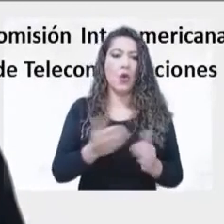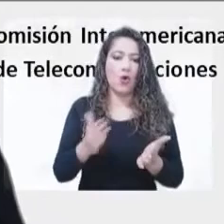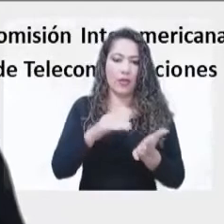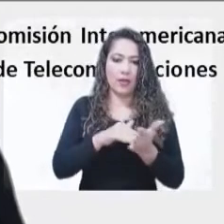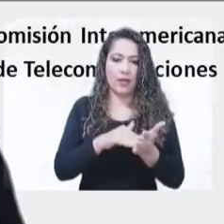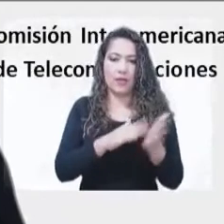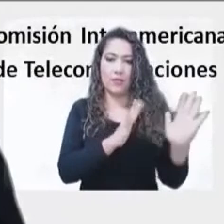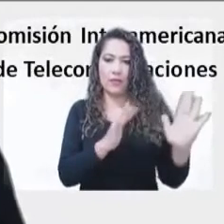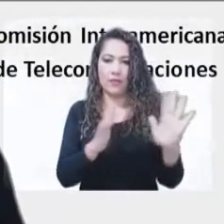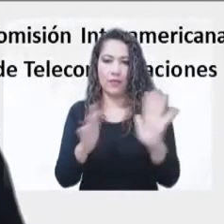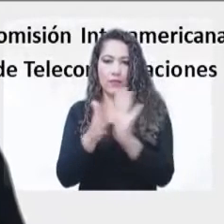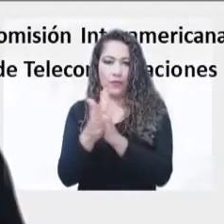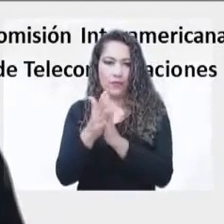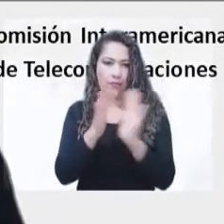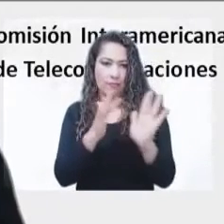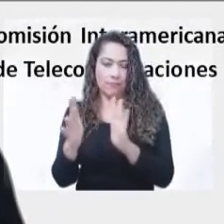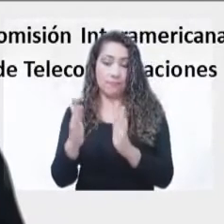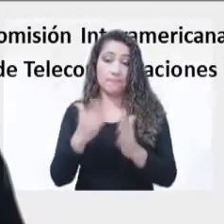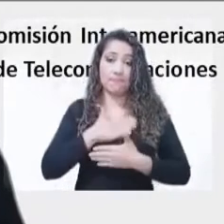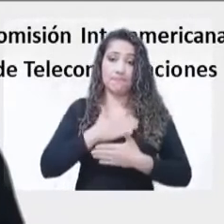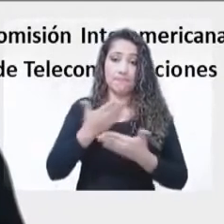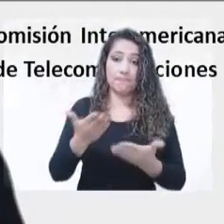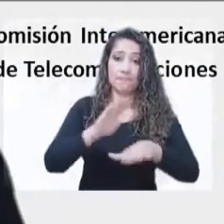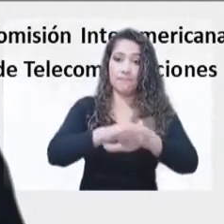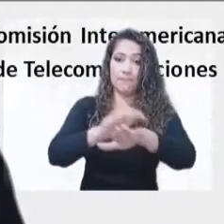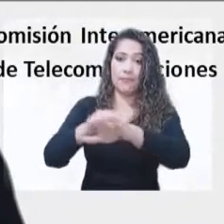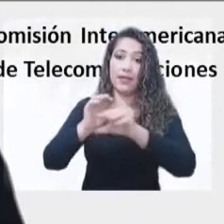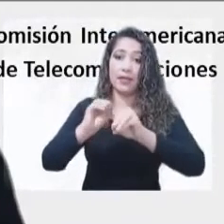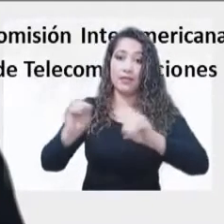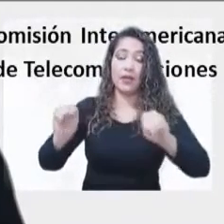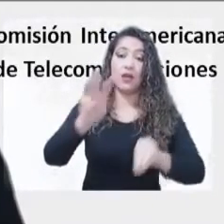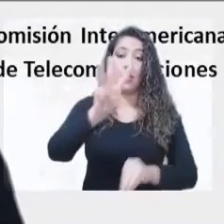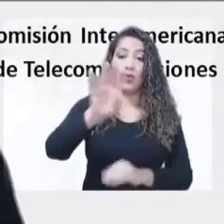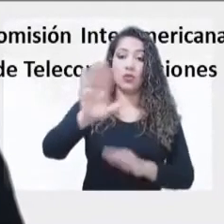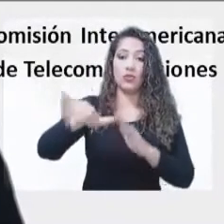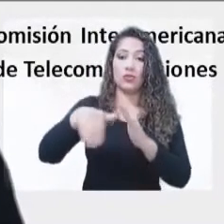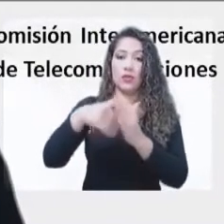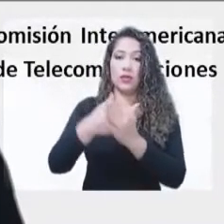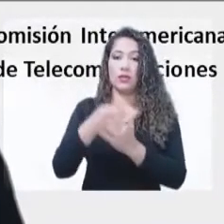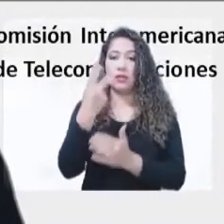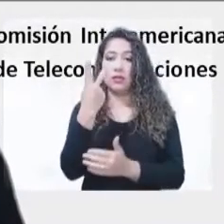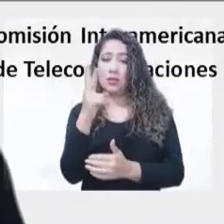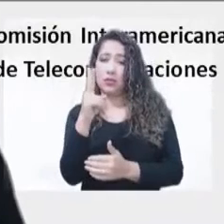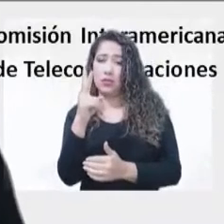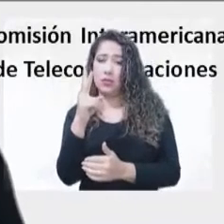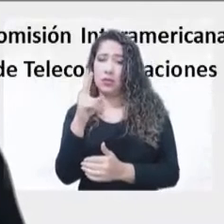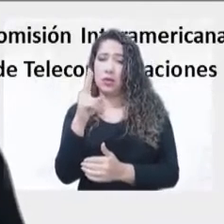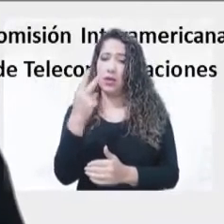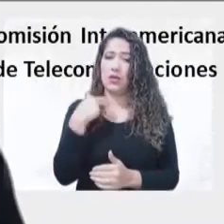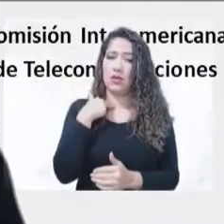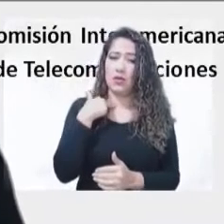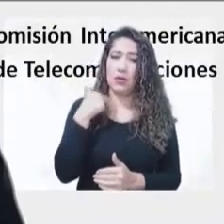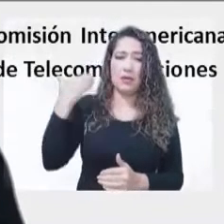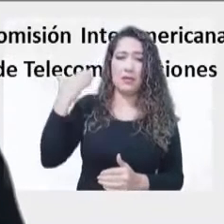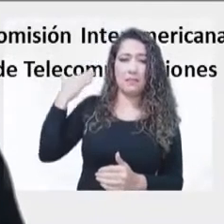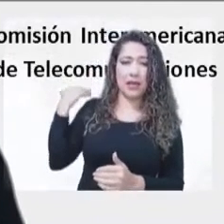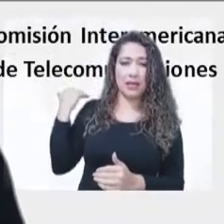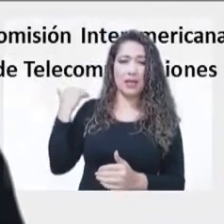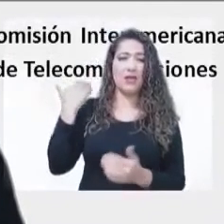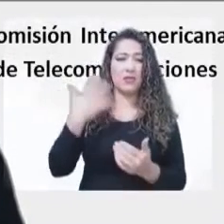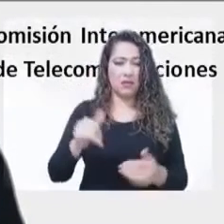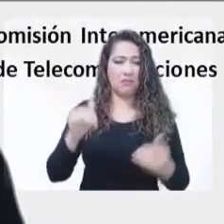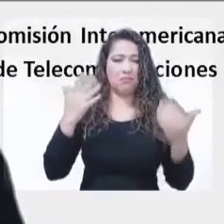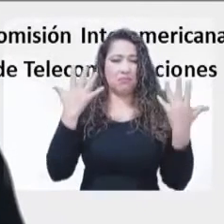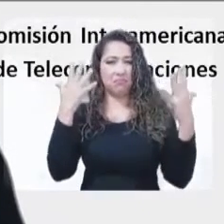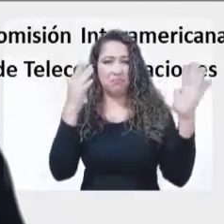Me complace anunciar que del 8 al 12 de noviembre pasado celebramos la 38ª reunión de nuestro